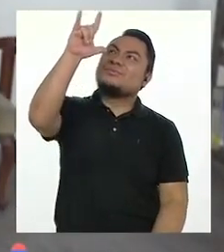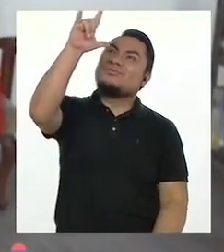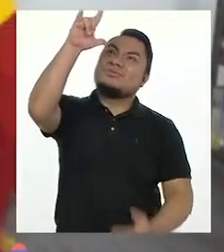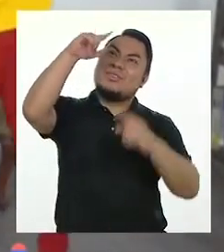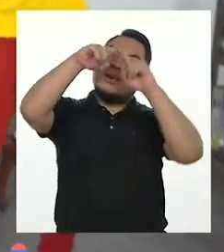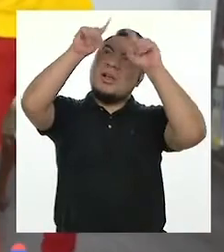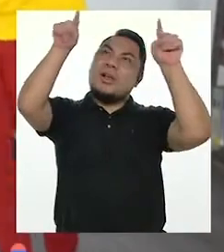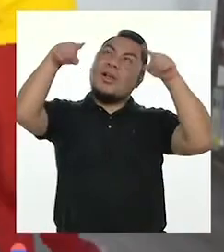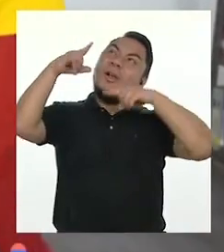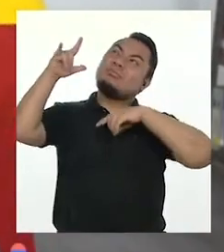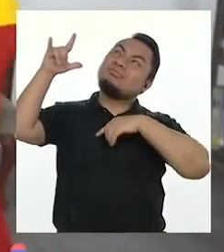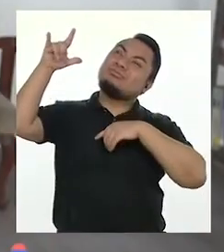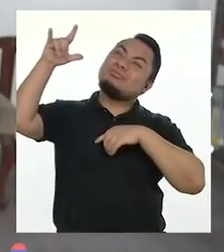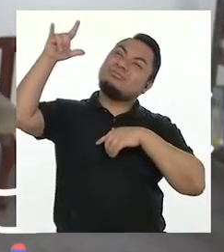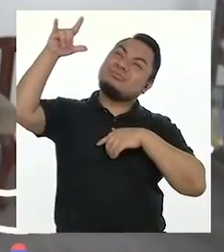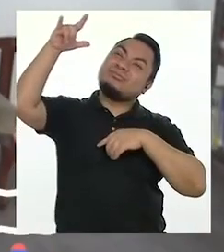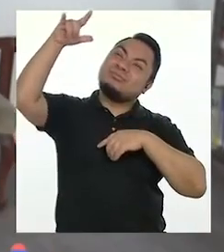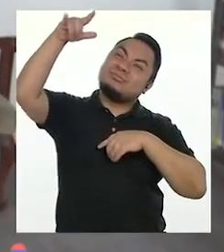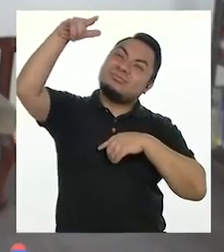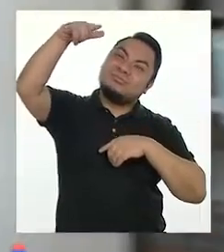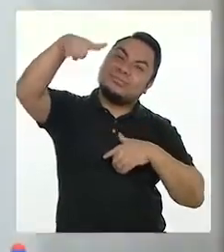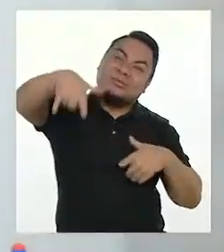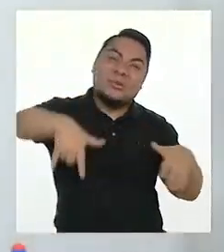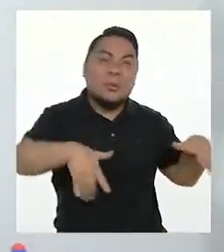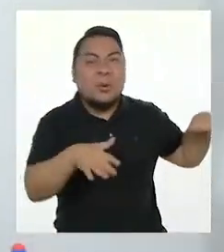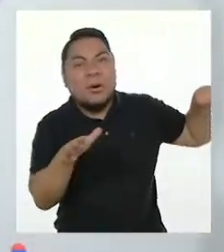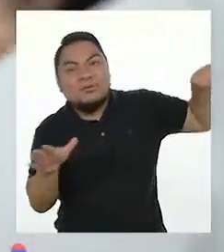¡Siempre arriba! ¡A volar!